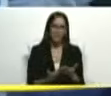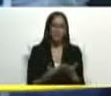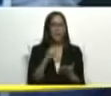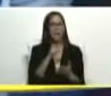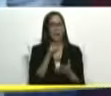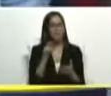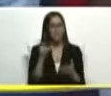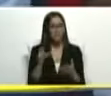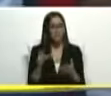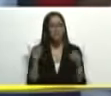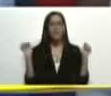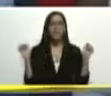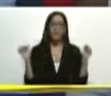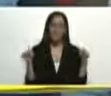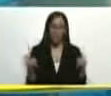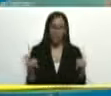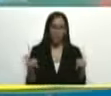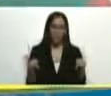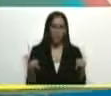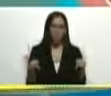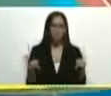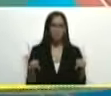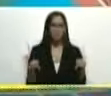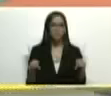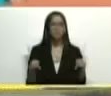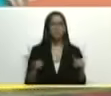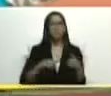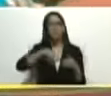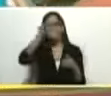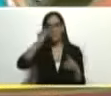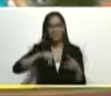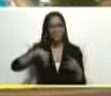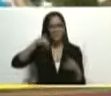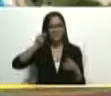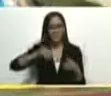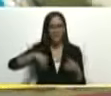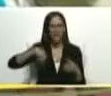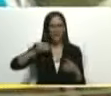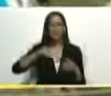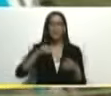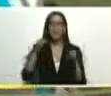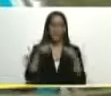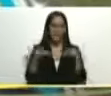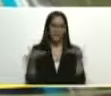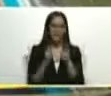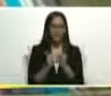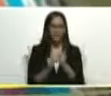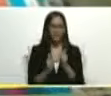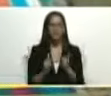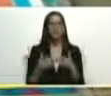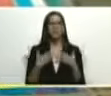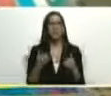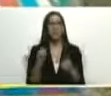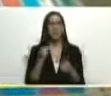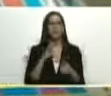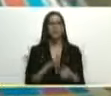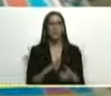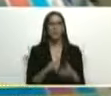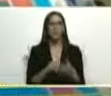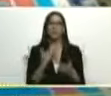personas que hoy y día nos pintaron la cancha fue recuperada a como estaba